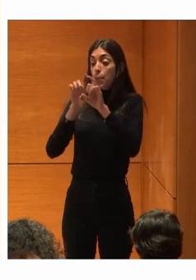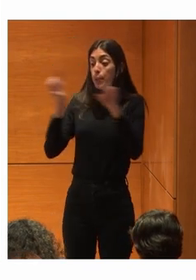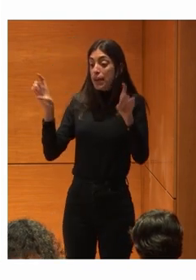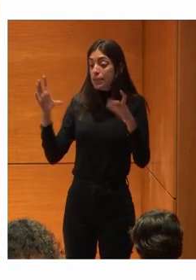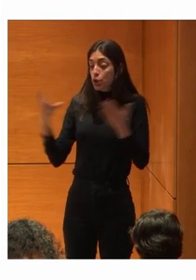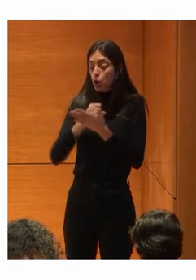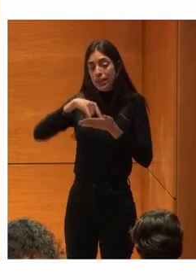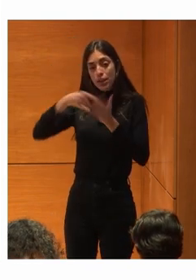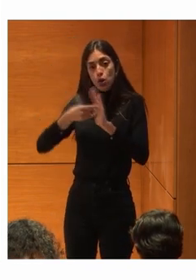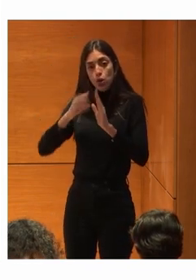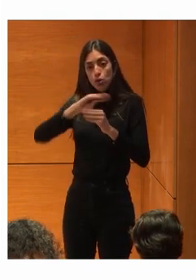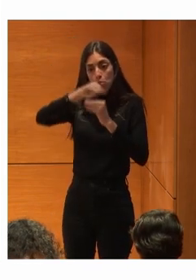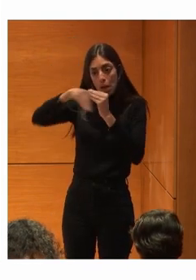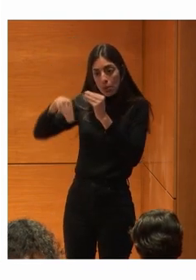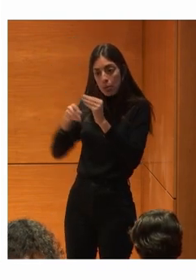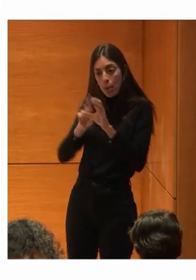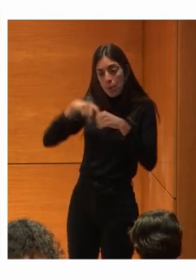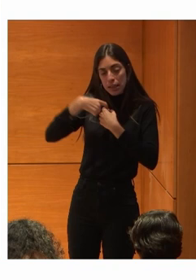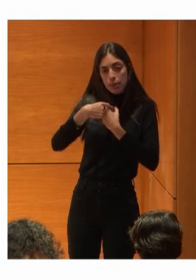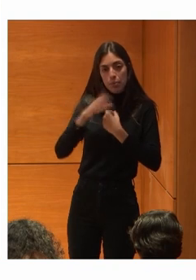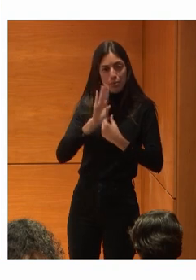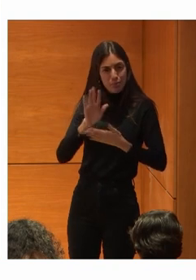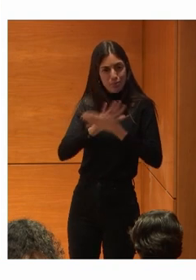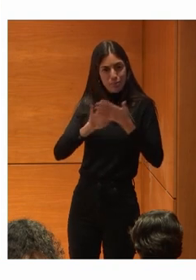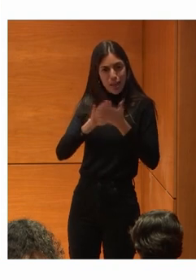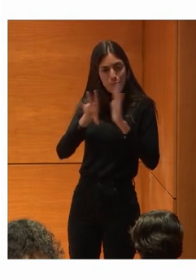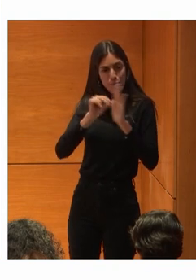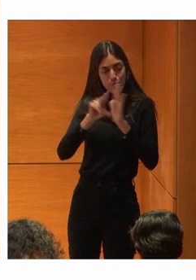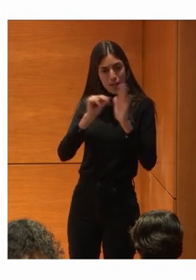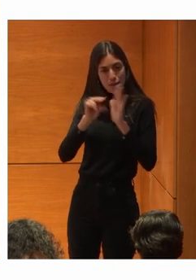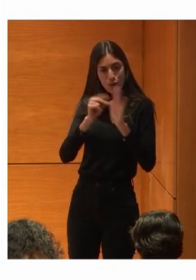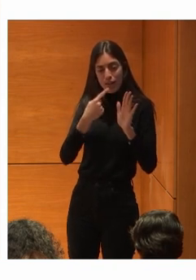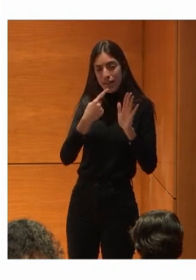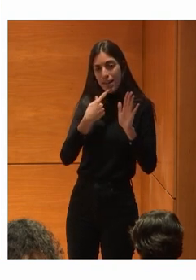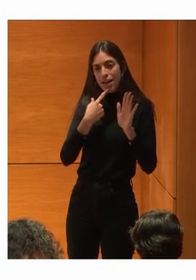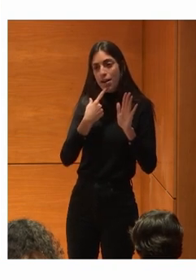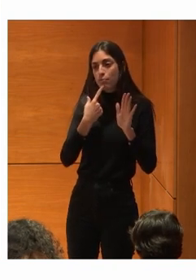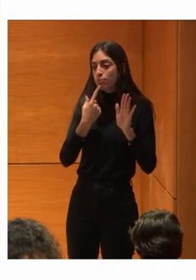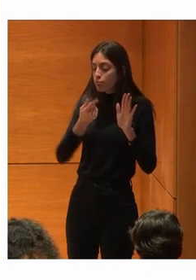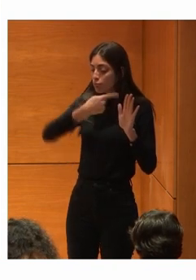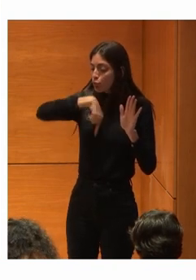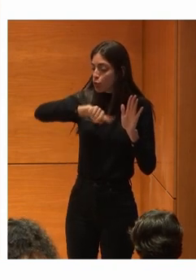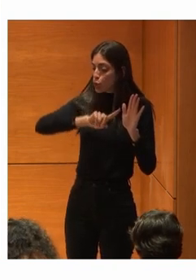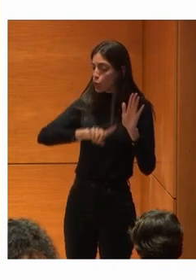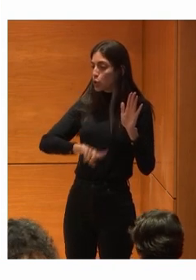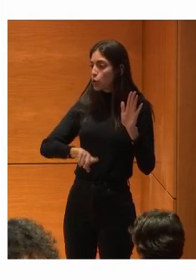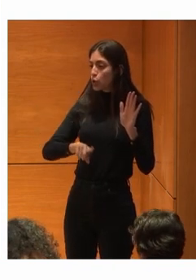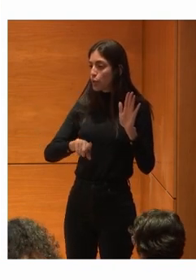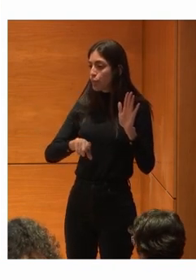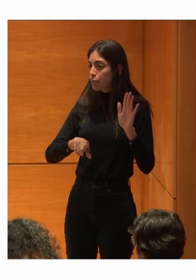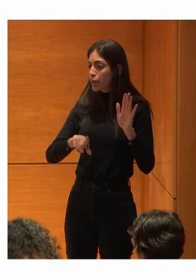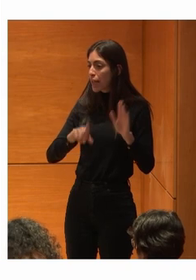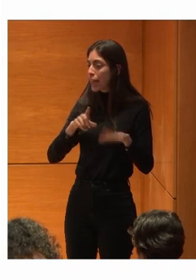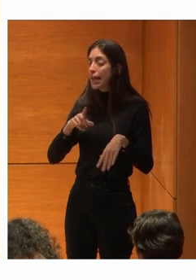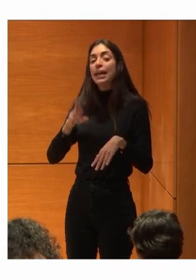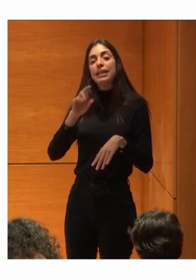Como decía Estaba muy bien En el vídeo Que decía Esta chica ¿Por qué no nos ¿Cómo se llama La capacidad